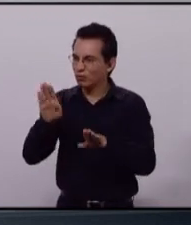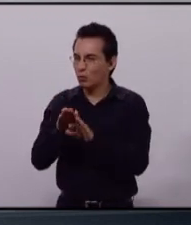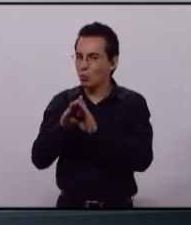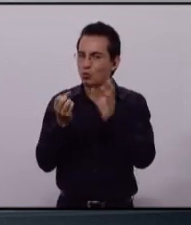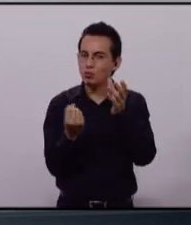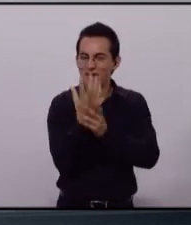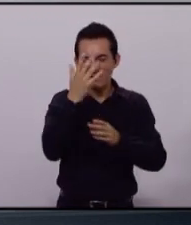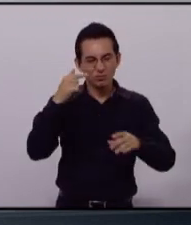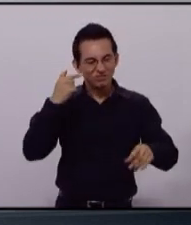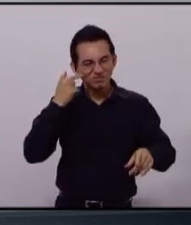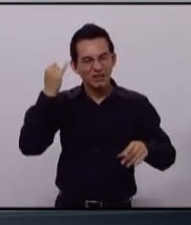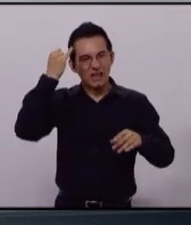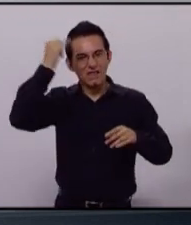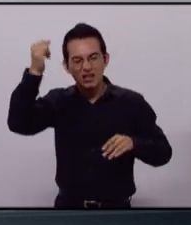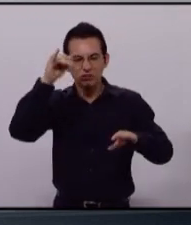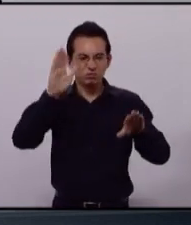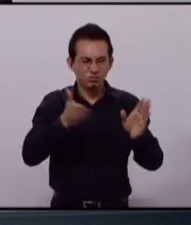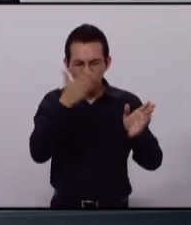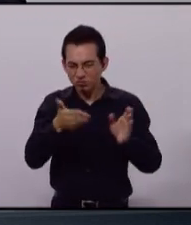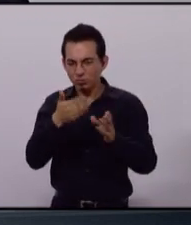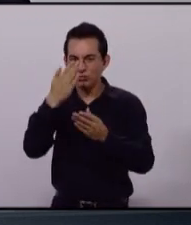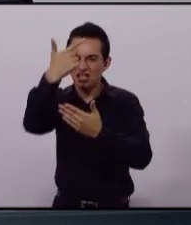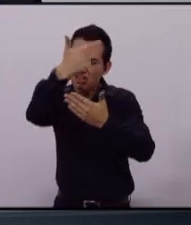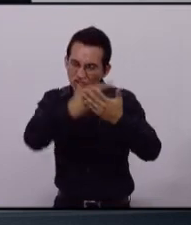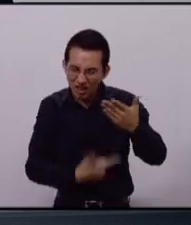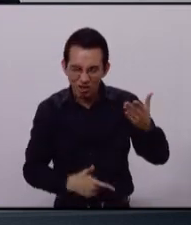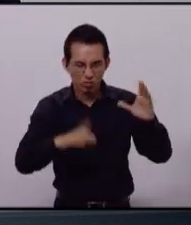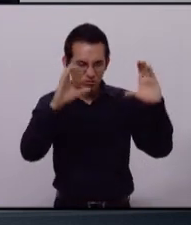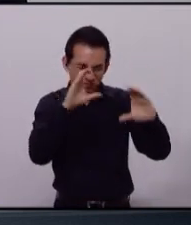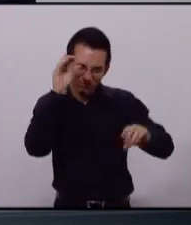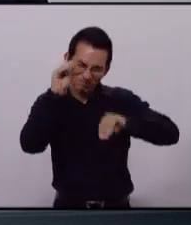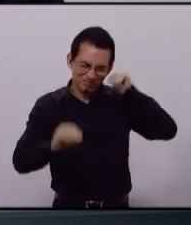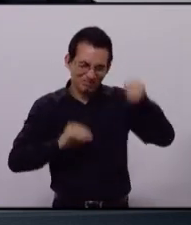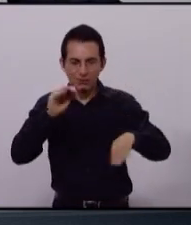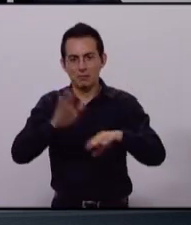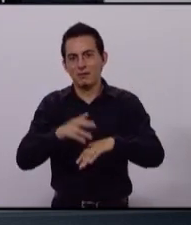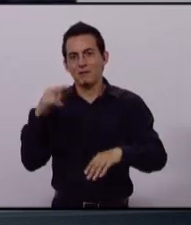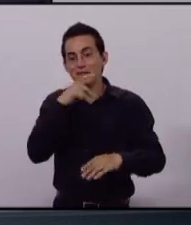los recursos mediante listados prioridades y ahorraríamos también.